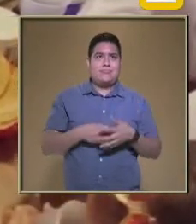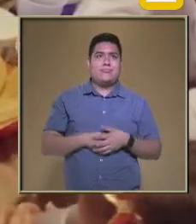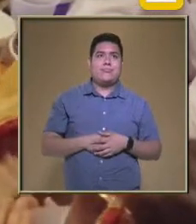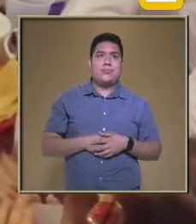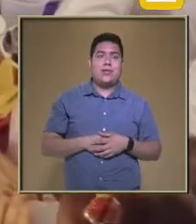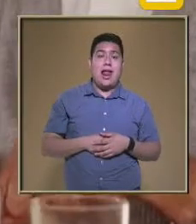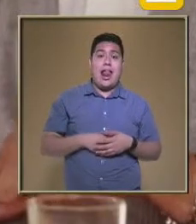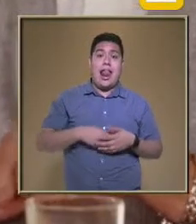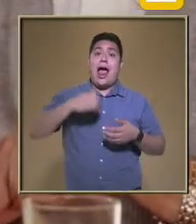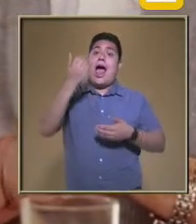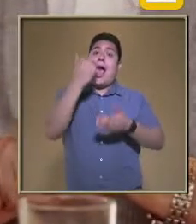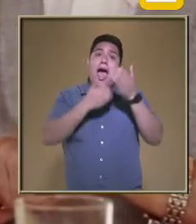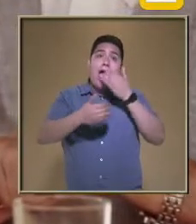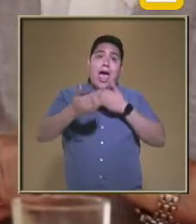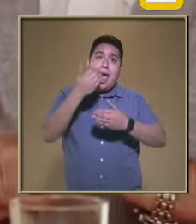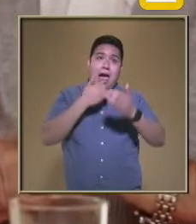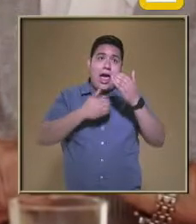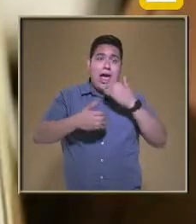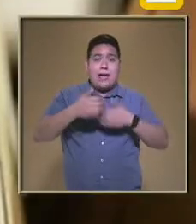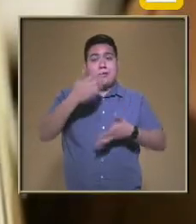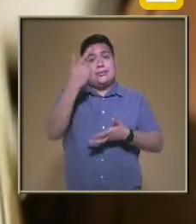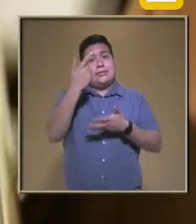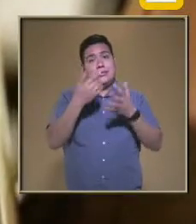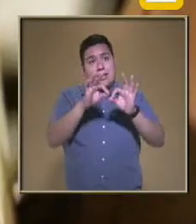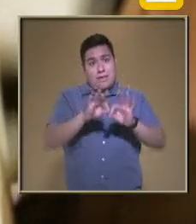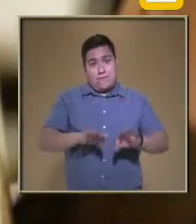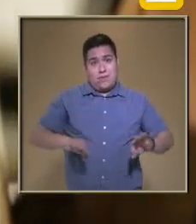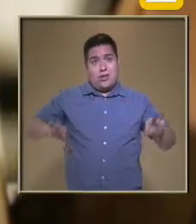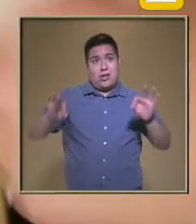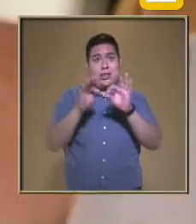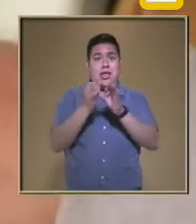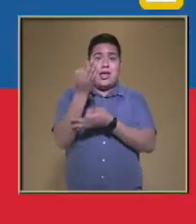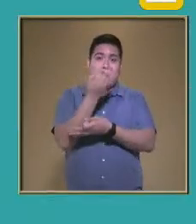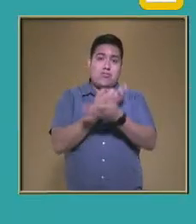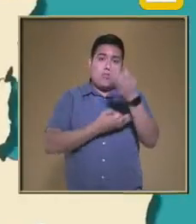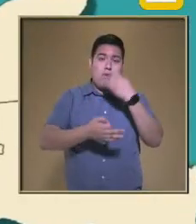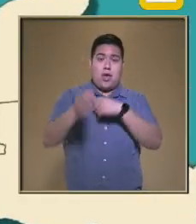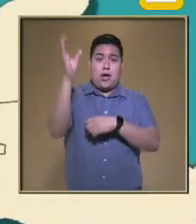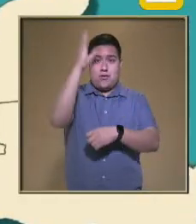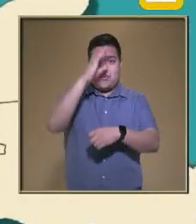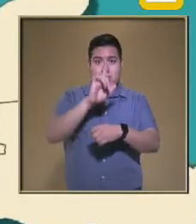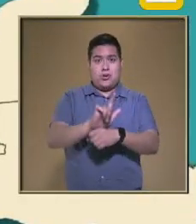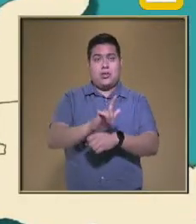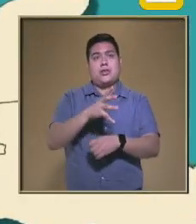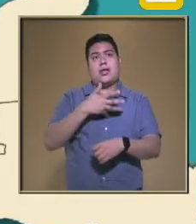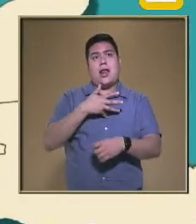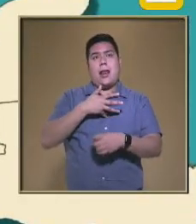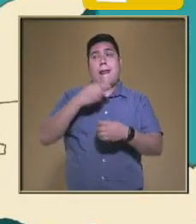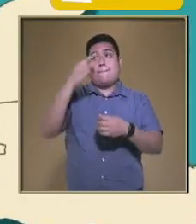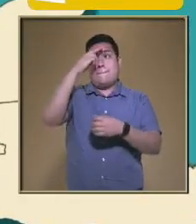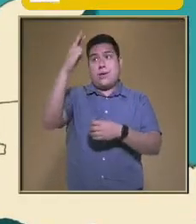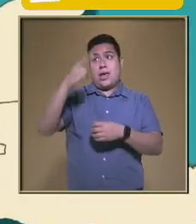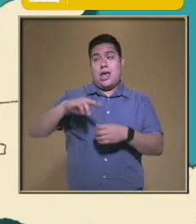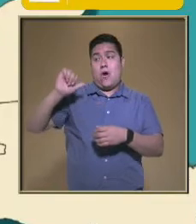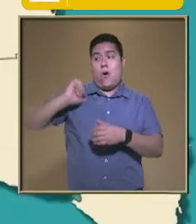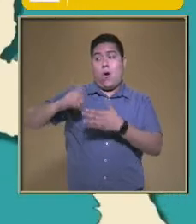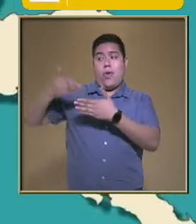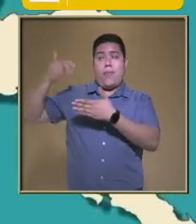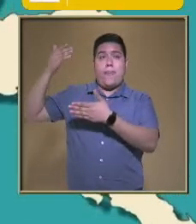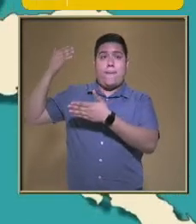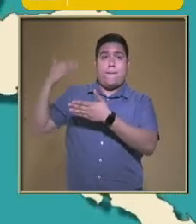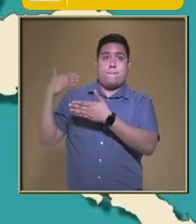La alimentación Es un elemento Fundamental De toda cultura En el México Antiguo De manera particular